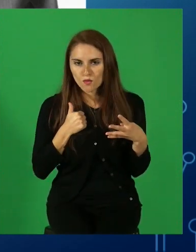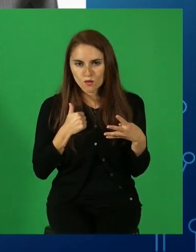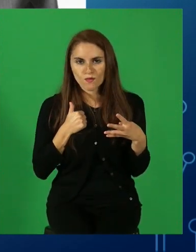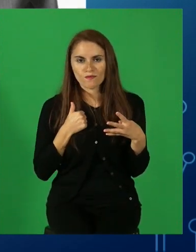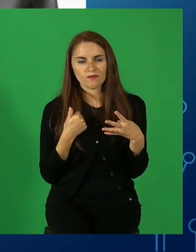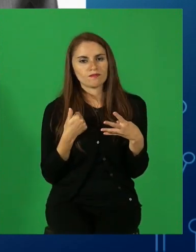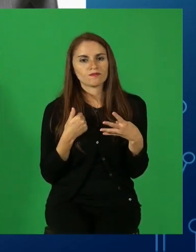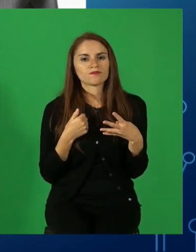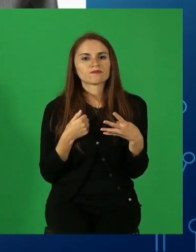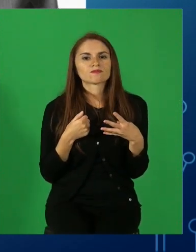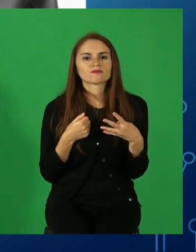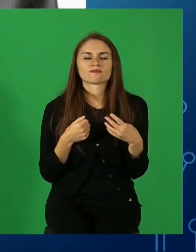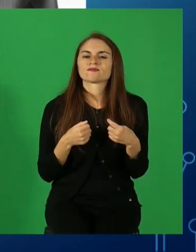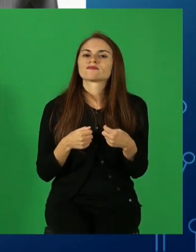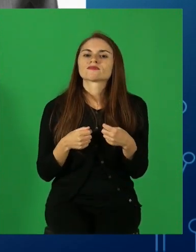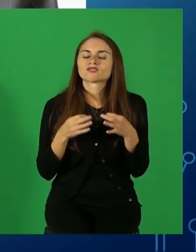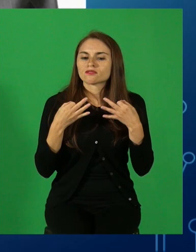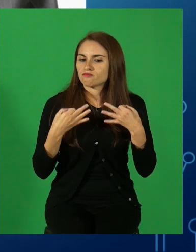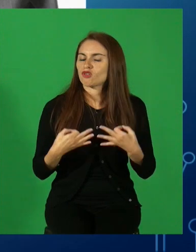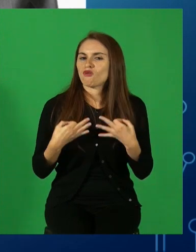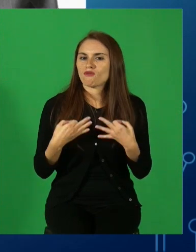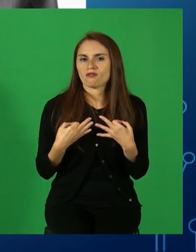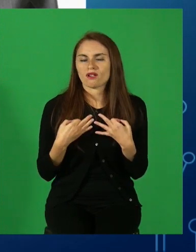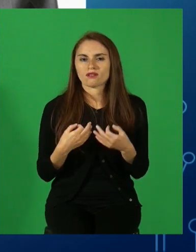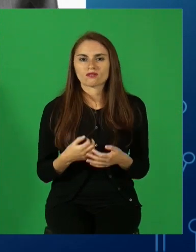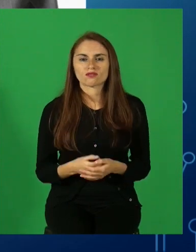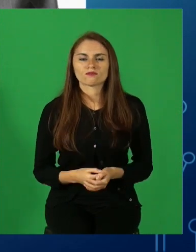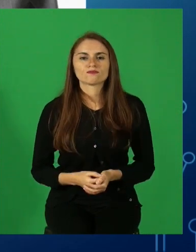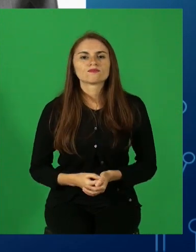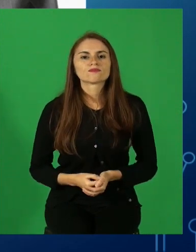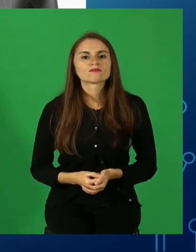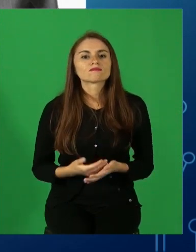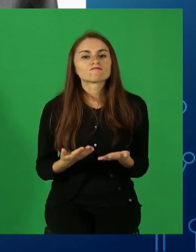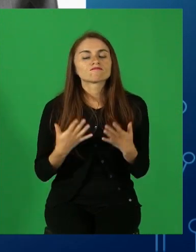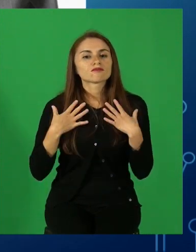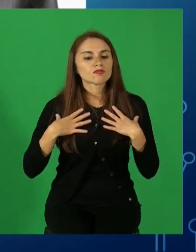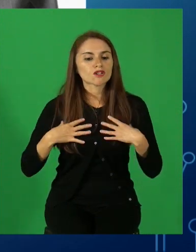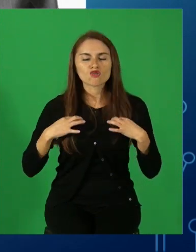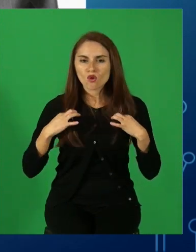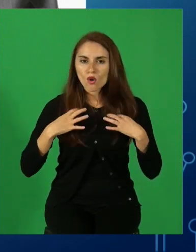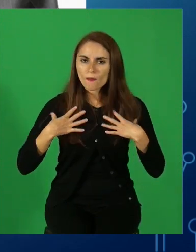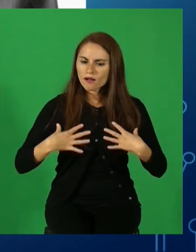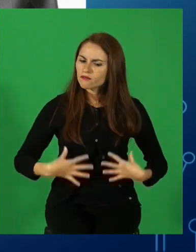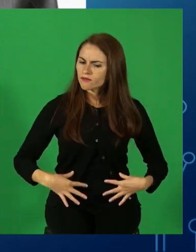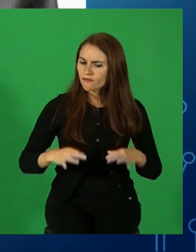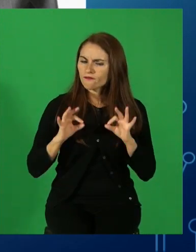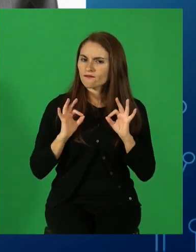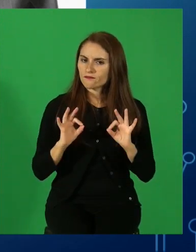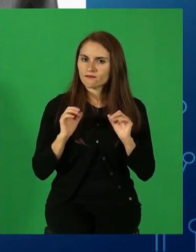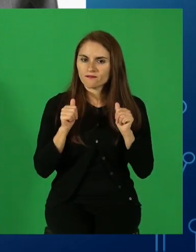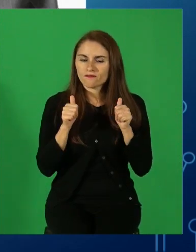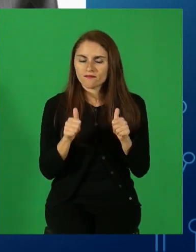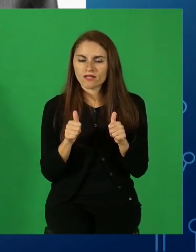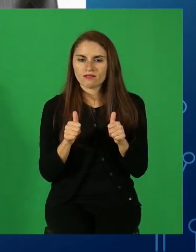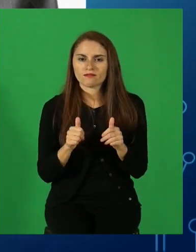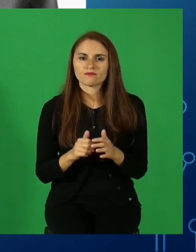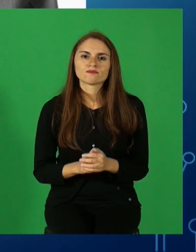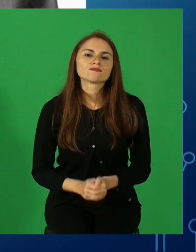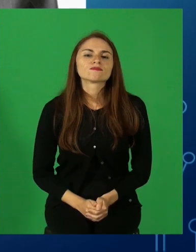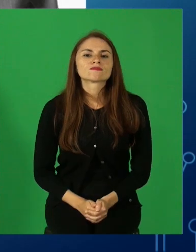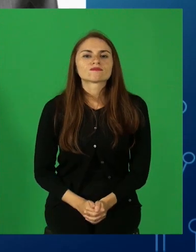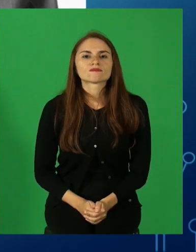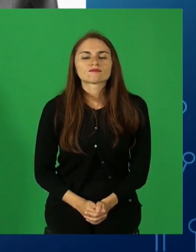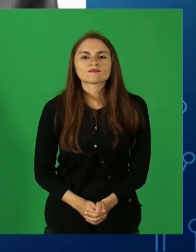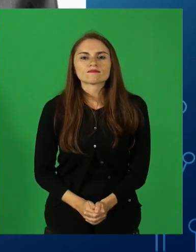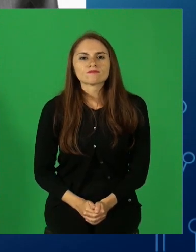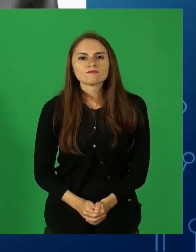ideales que él tiene de conducta. Es muy correcto, bien presentado, es galán. Y este